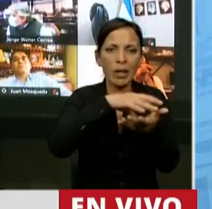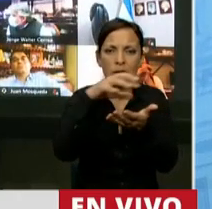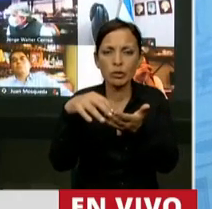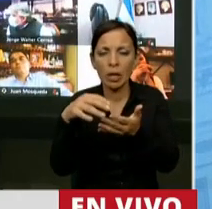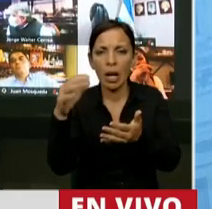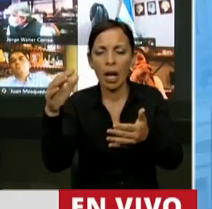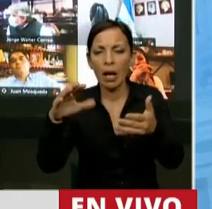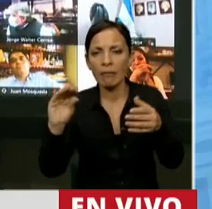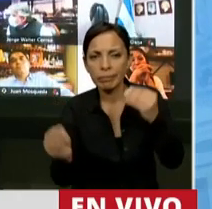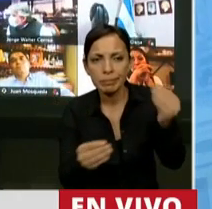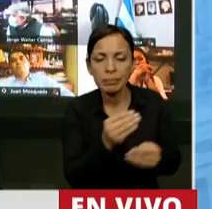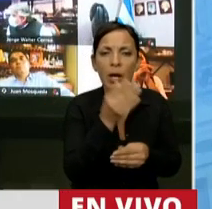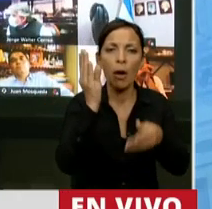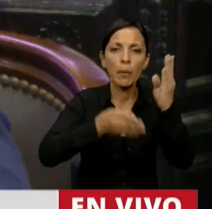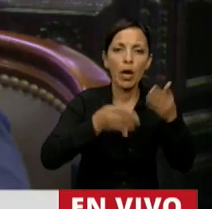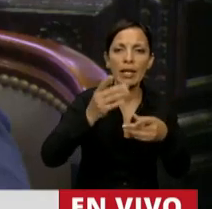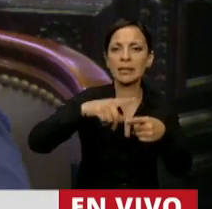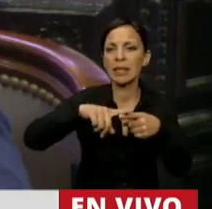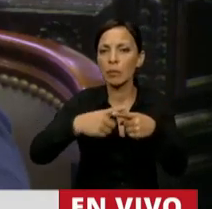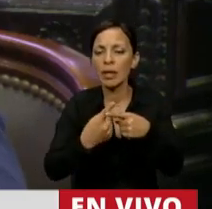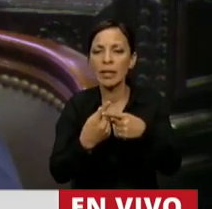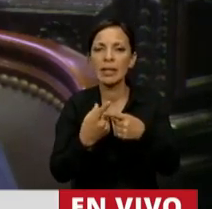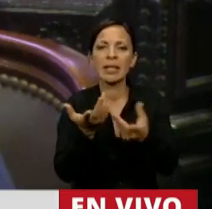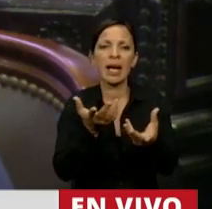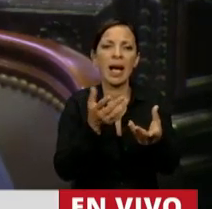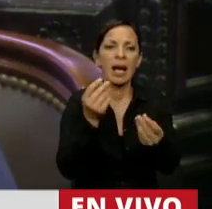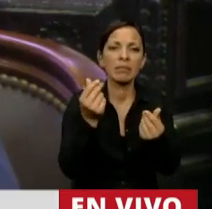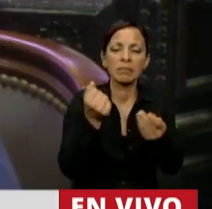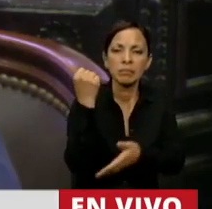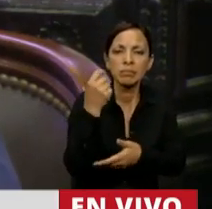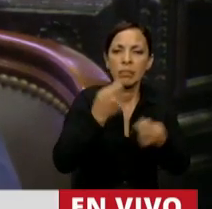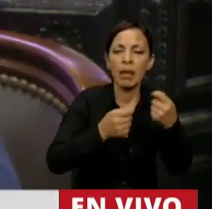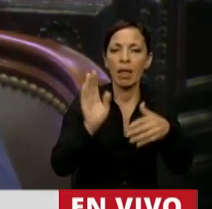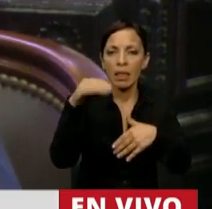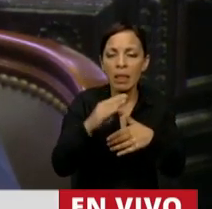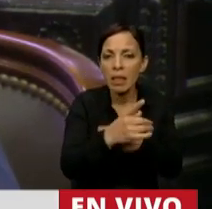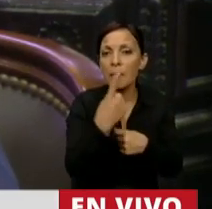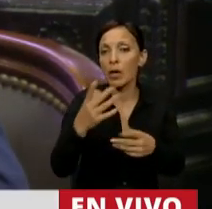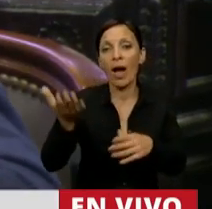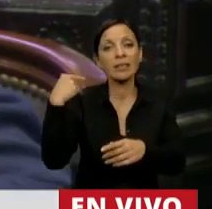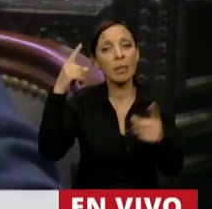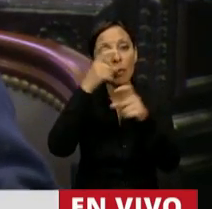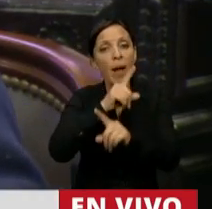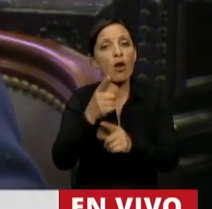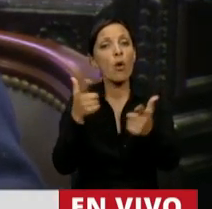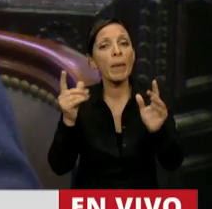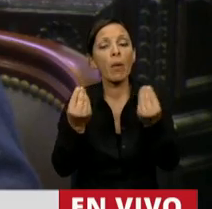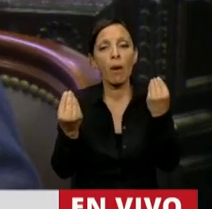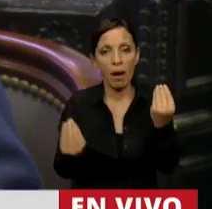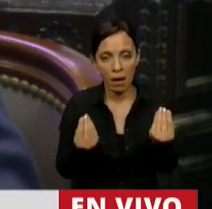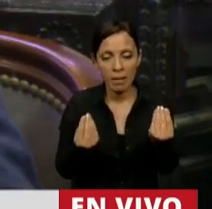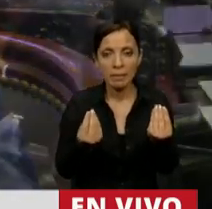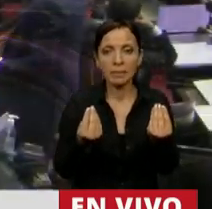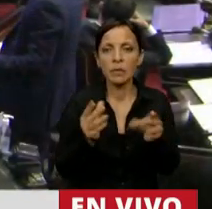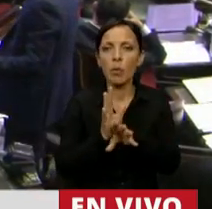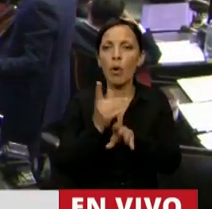violencia política, inconsistencia macro, erosión social. Pero si había un problema que no teníamos, era la tentación